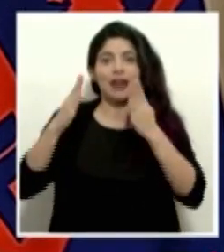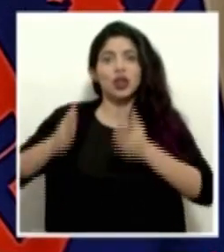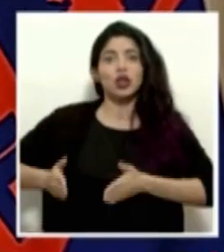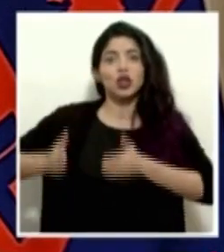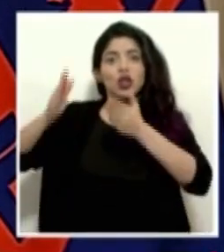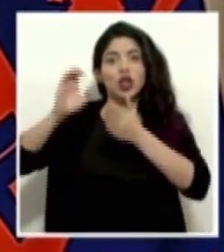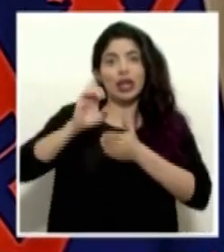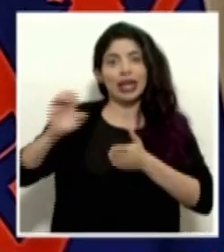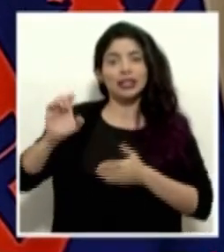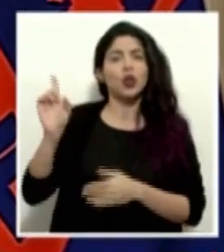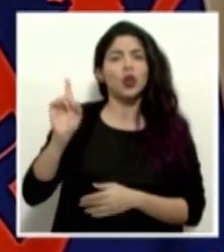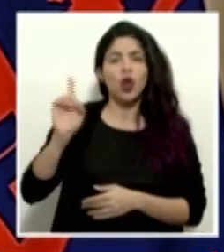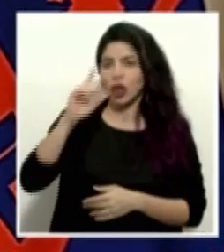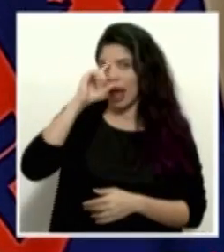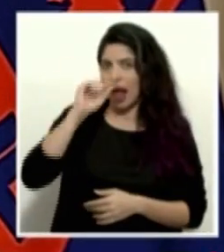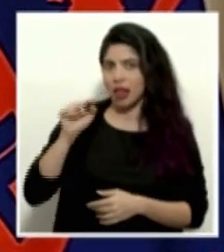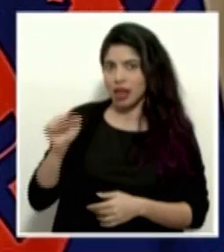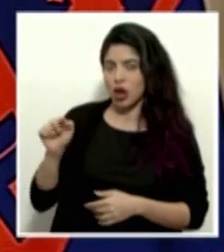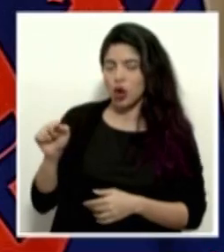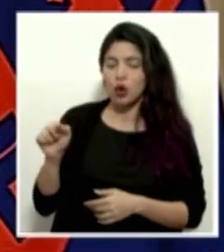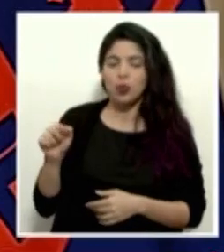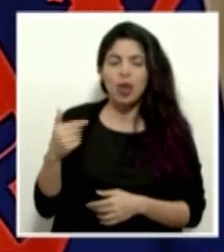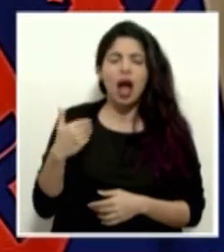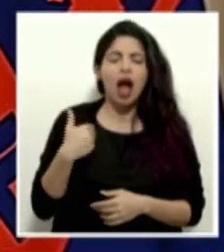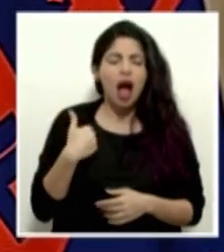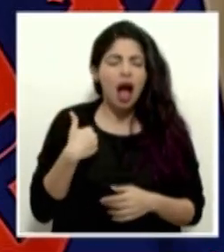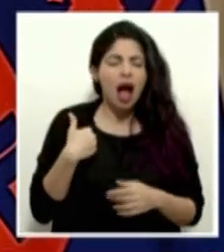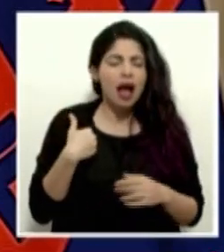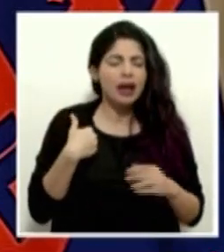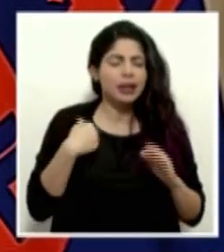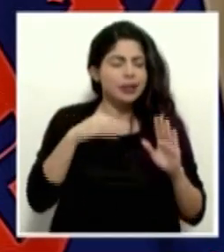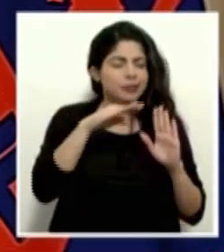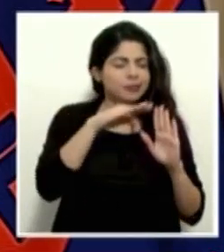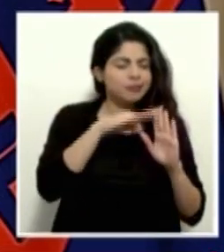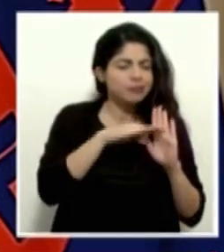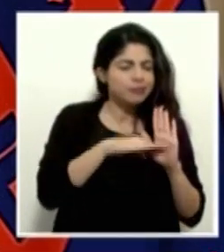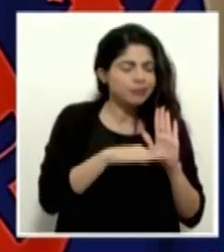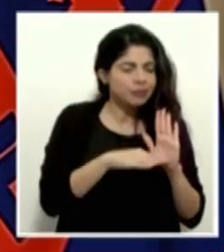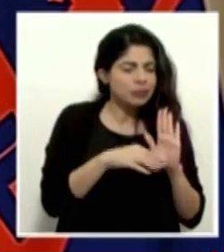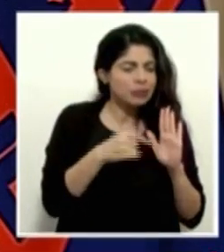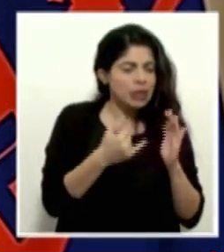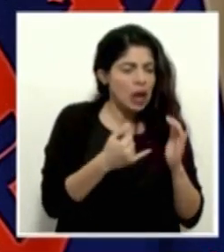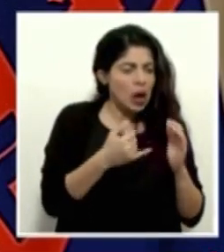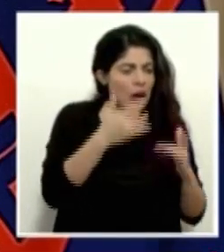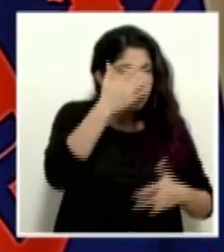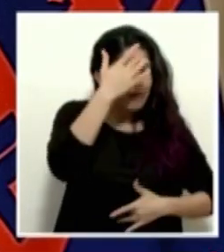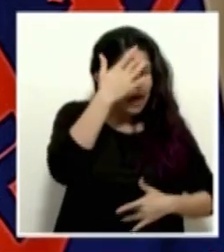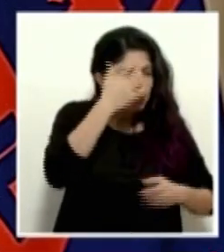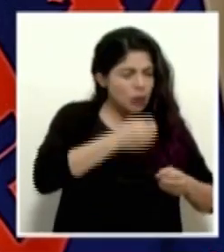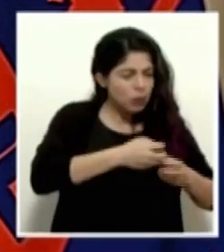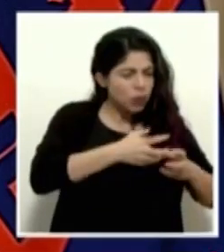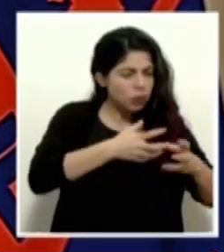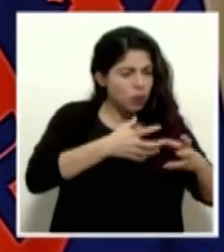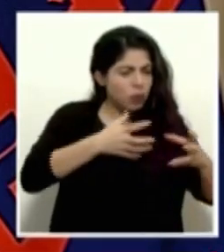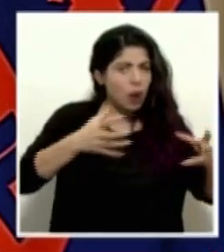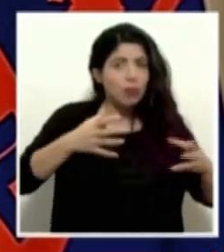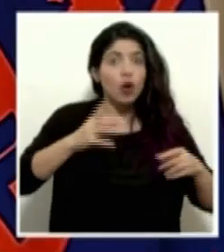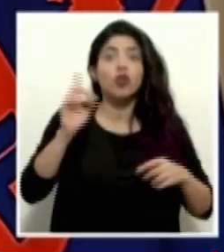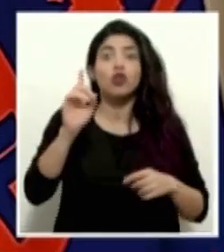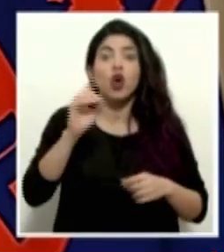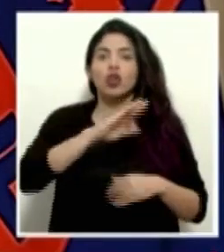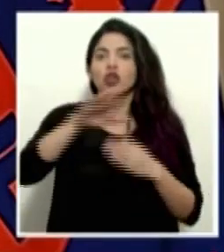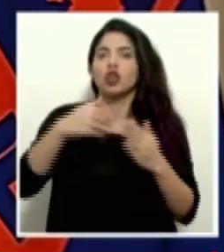el Calderón Guardia. Hay una serie de casos cada vez más alta en todos los hospitales